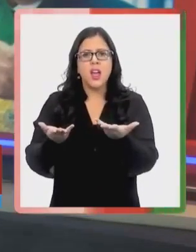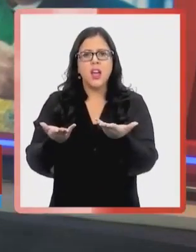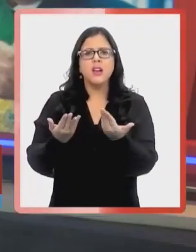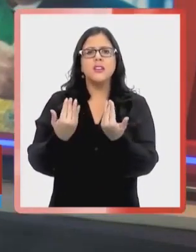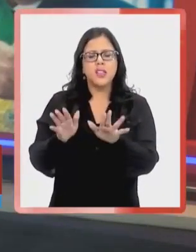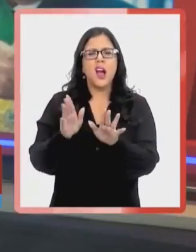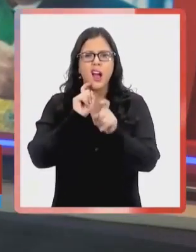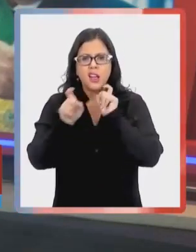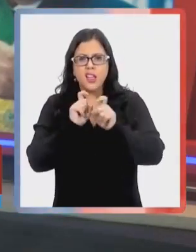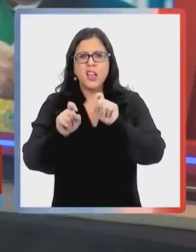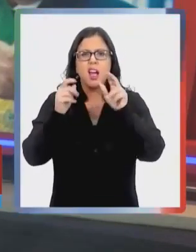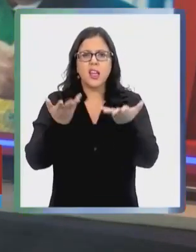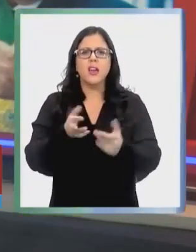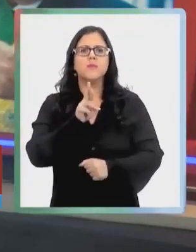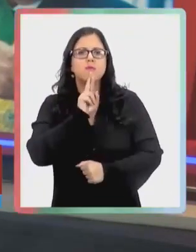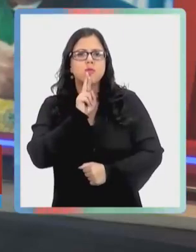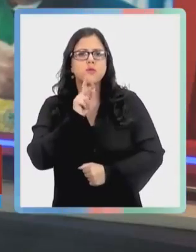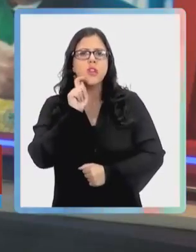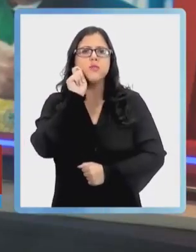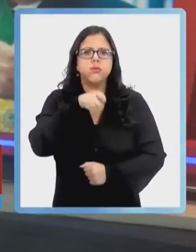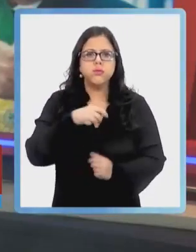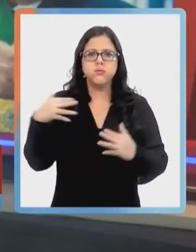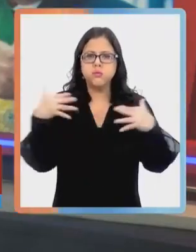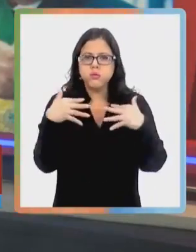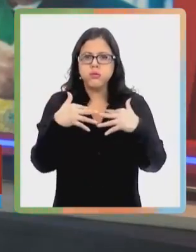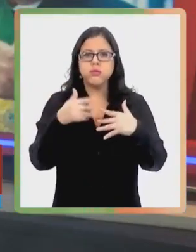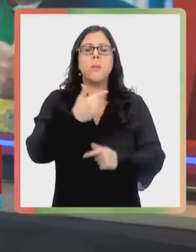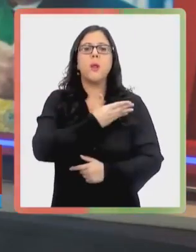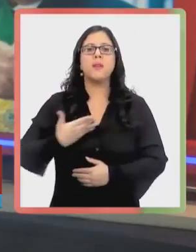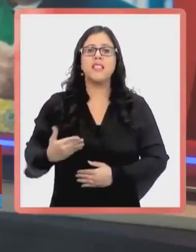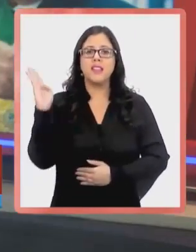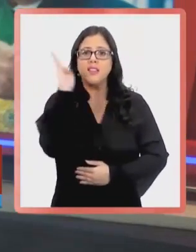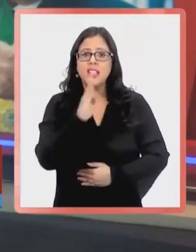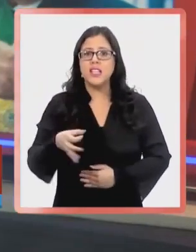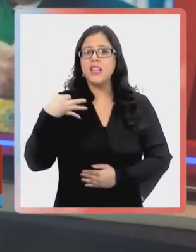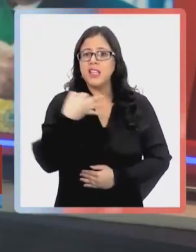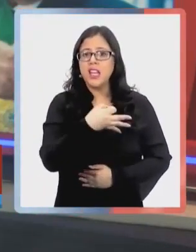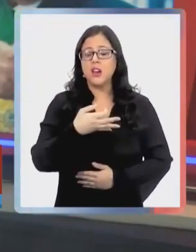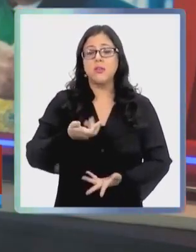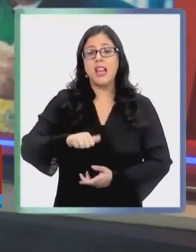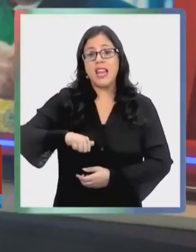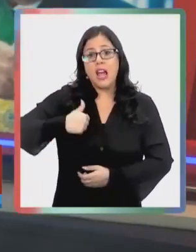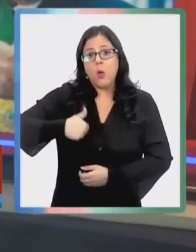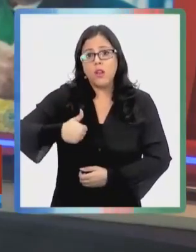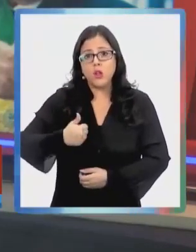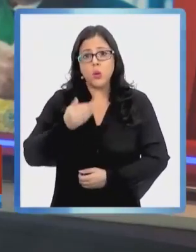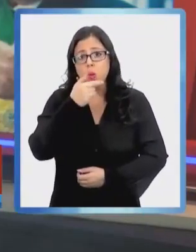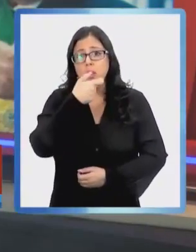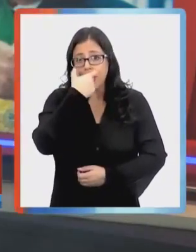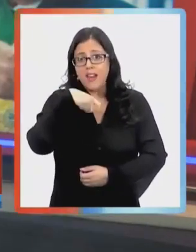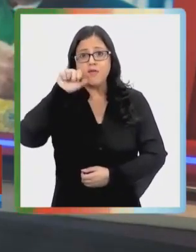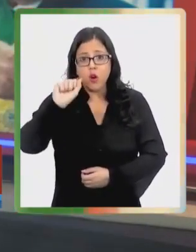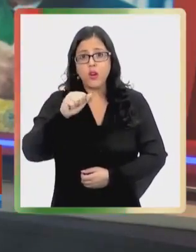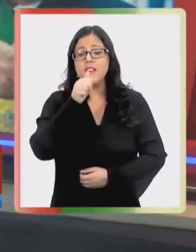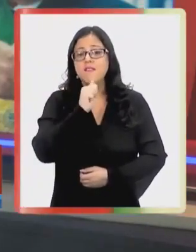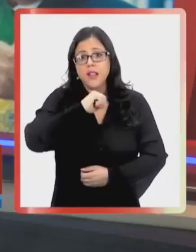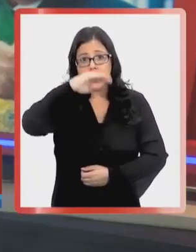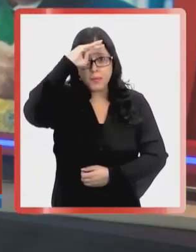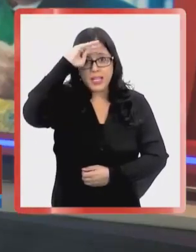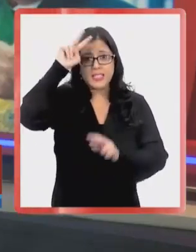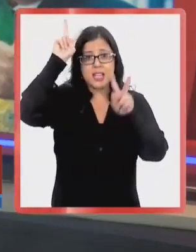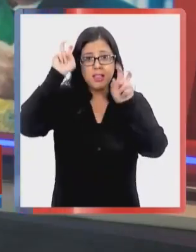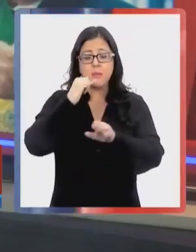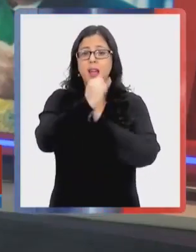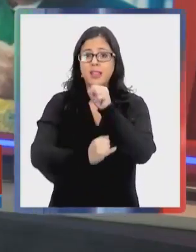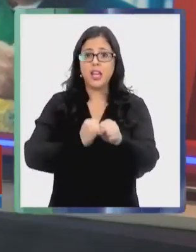Brasil no cayó bien en la delegación chilena. El presidente Lula atribuyó a la juventud de Gabriel Boric y a la falta de experiencia en citas